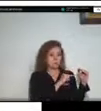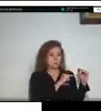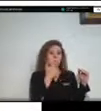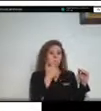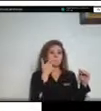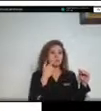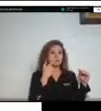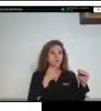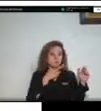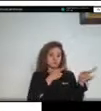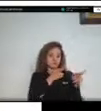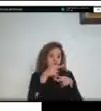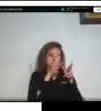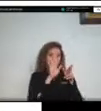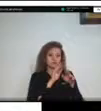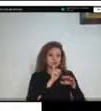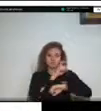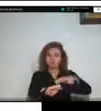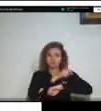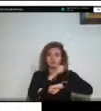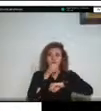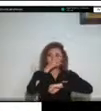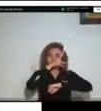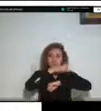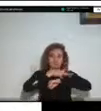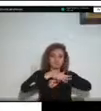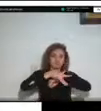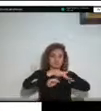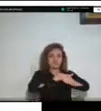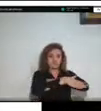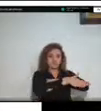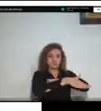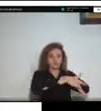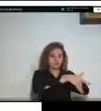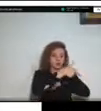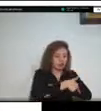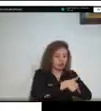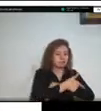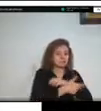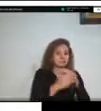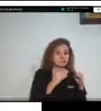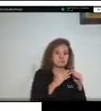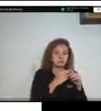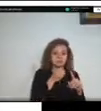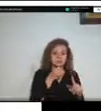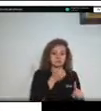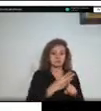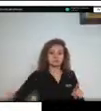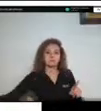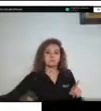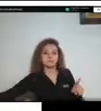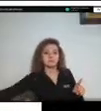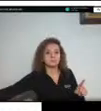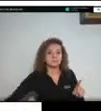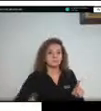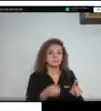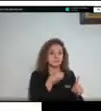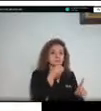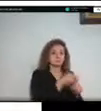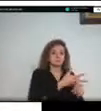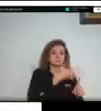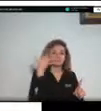fluye a través de esas viviendas y baja hasta interceptar un cuerpo de agua que está en la parte de abajo